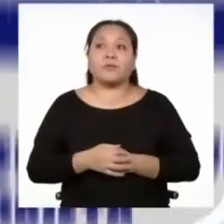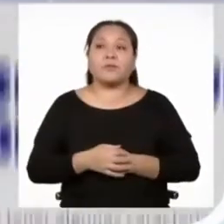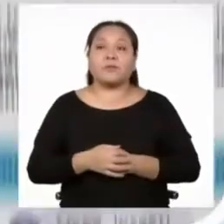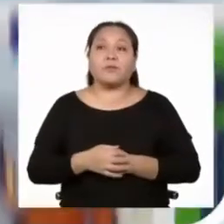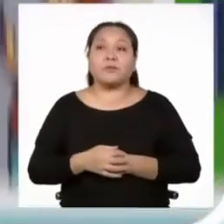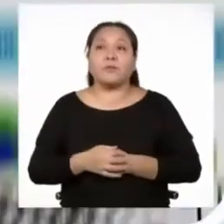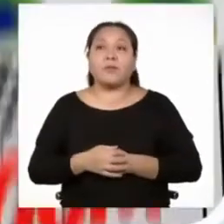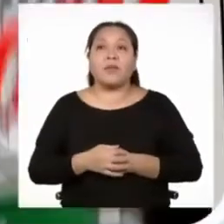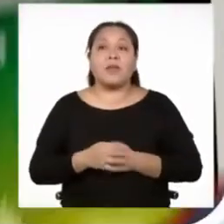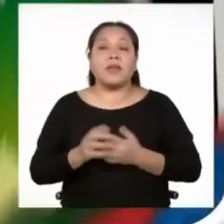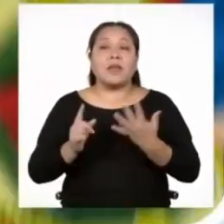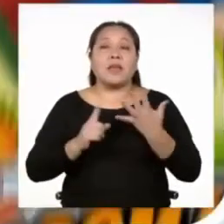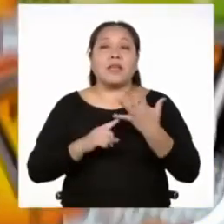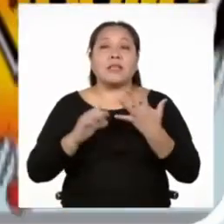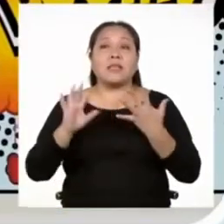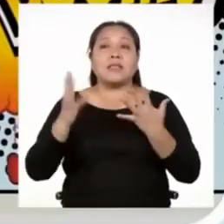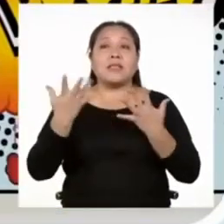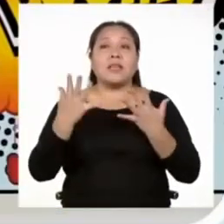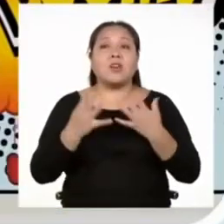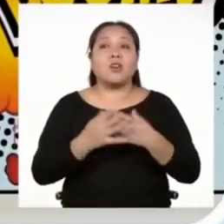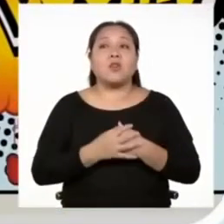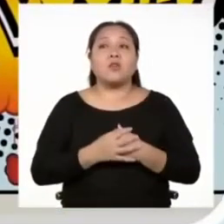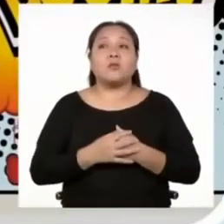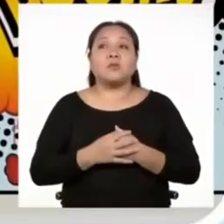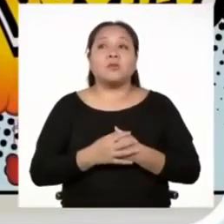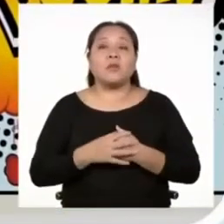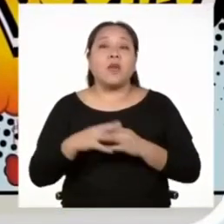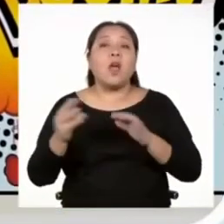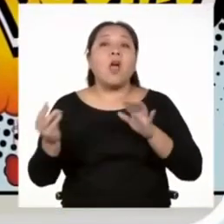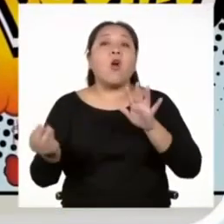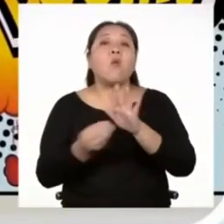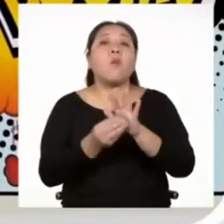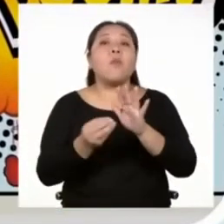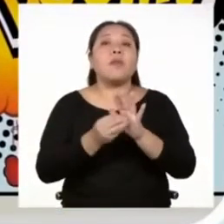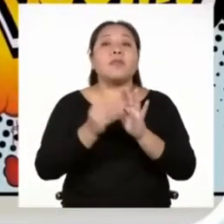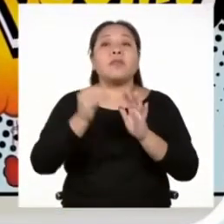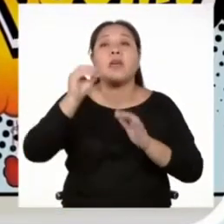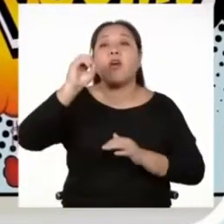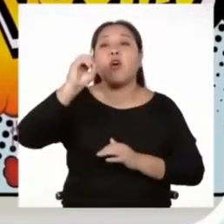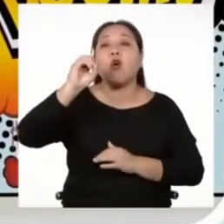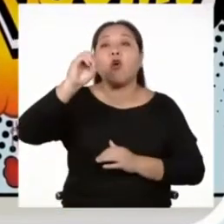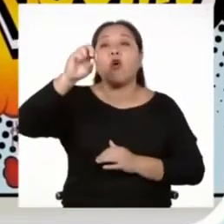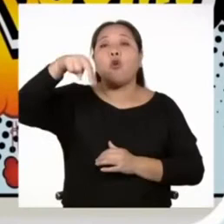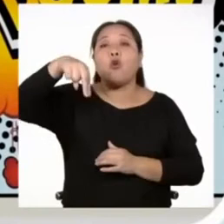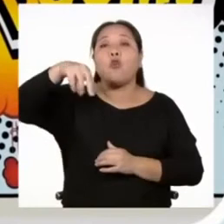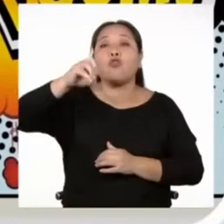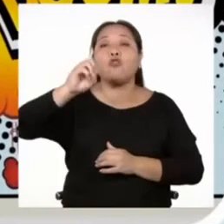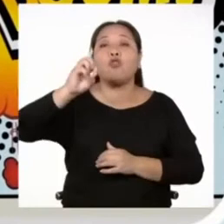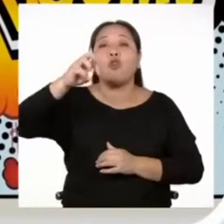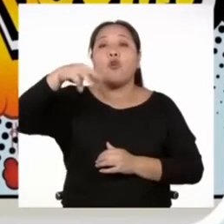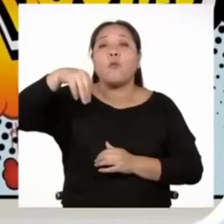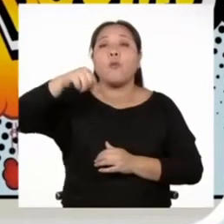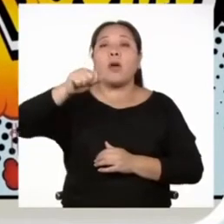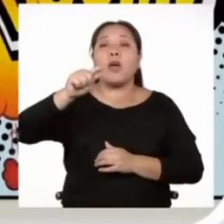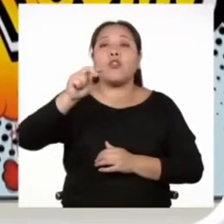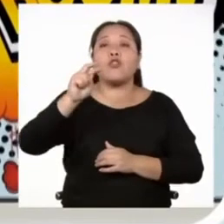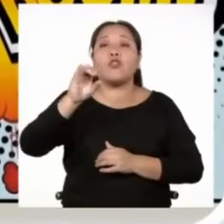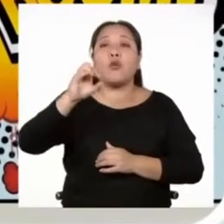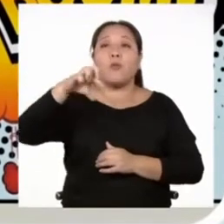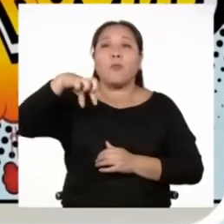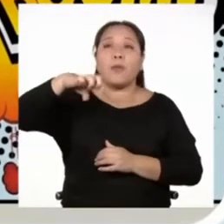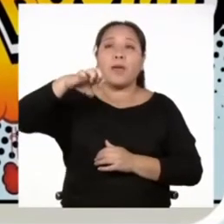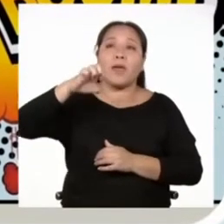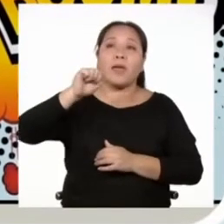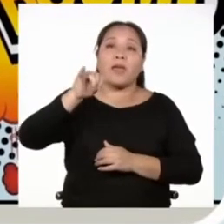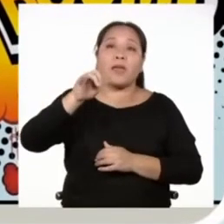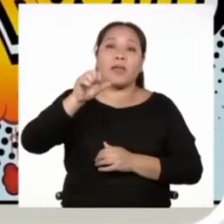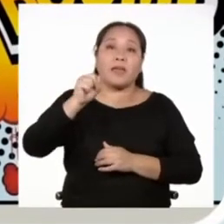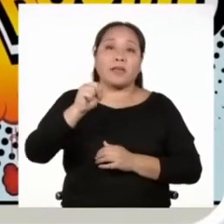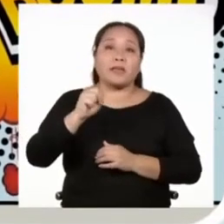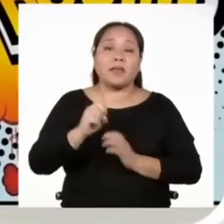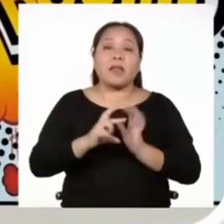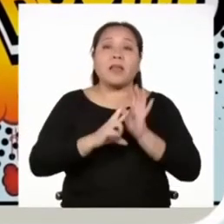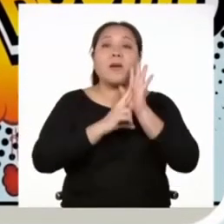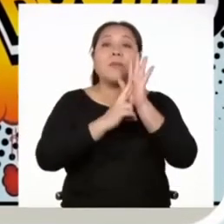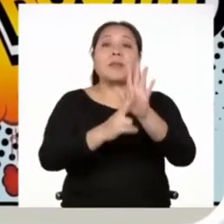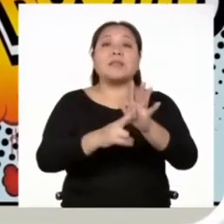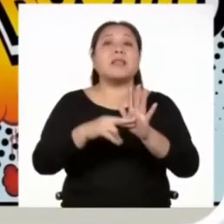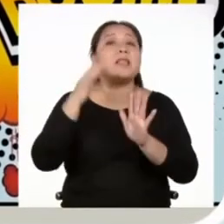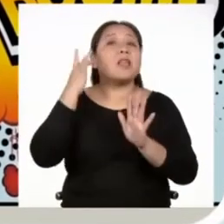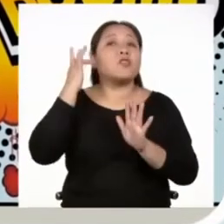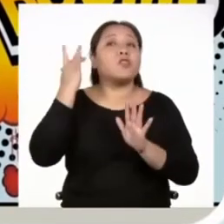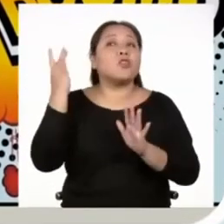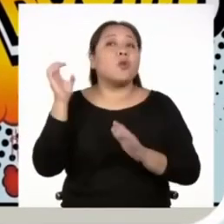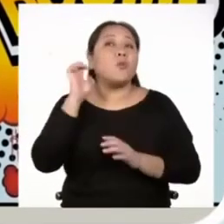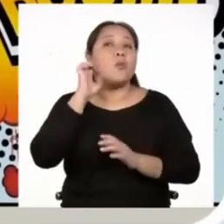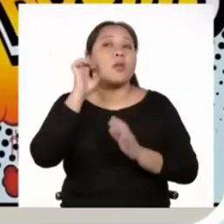Y cinco, tenemos además las onomatopeyas. Estas representan sonidos, por ejemplo,